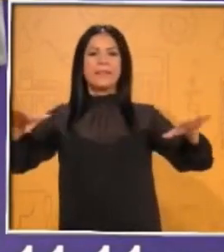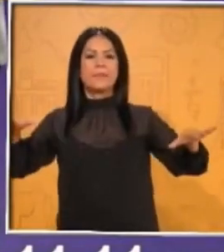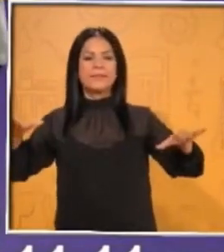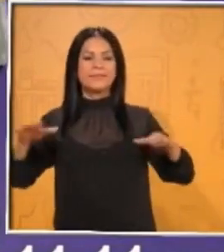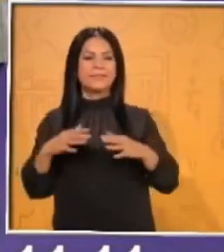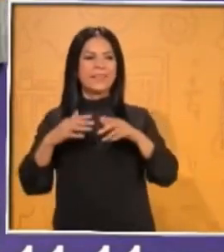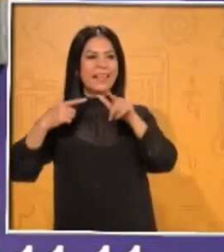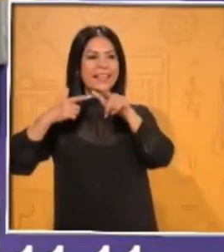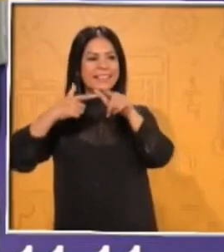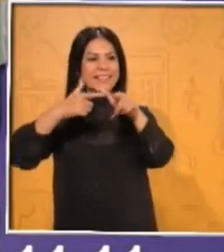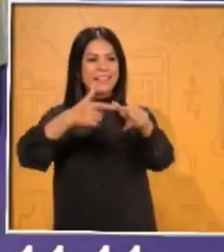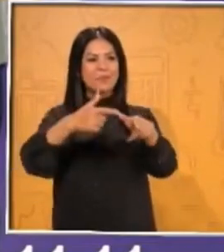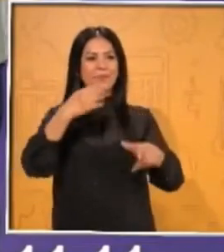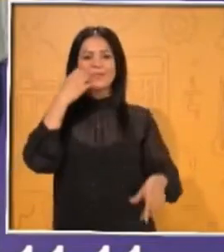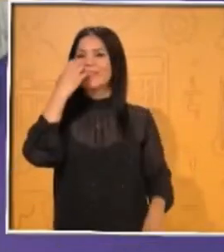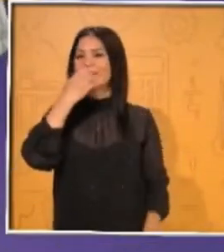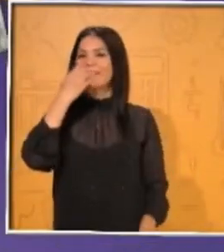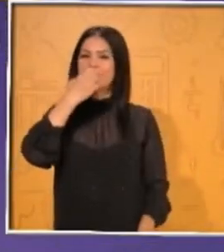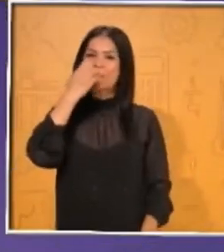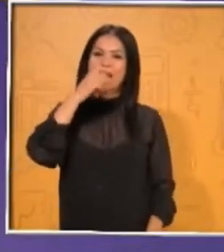TV. Bye. Hasta mañana.